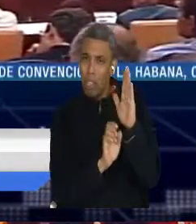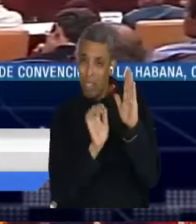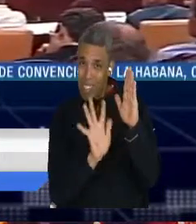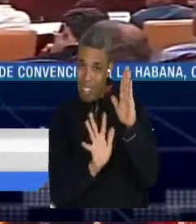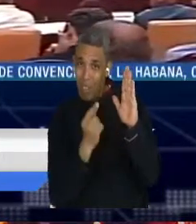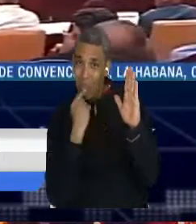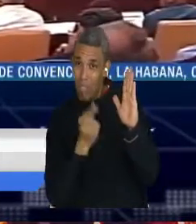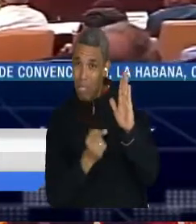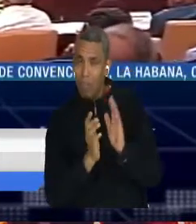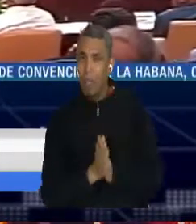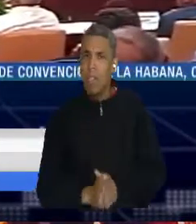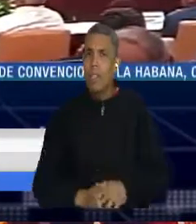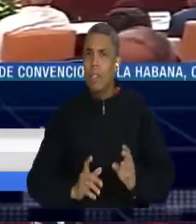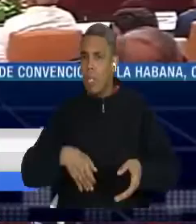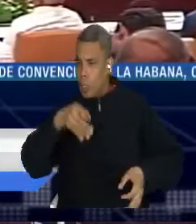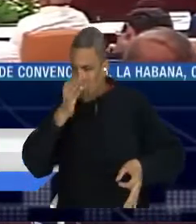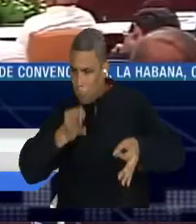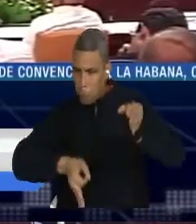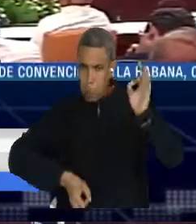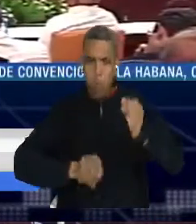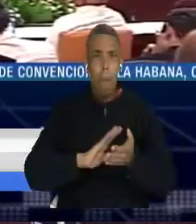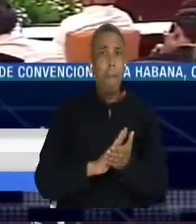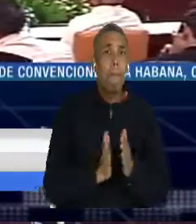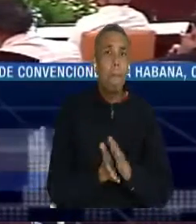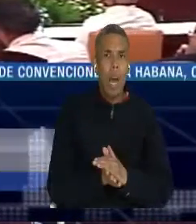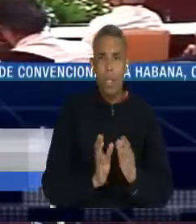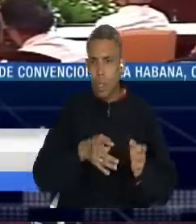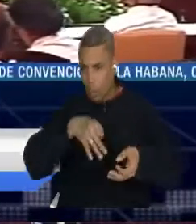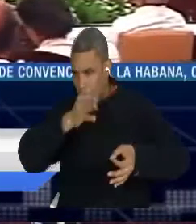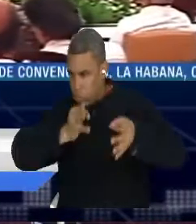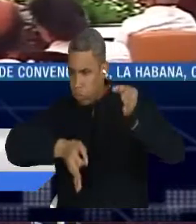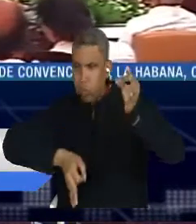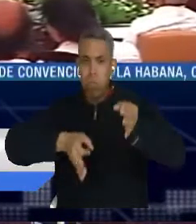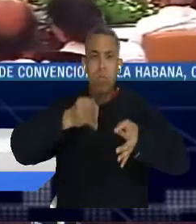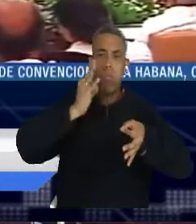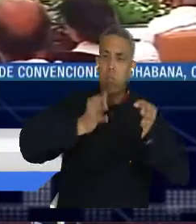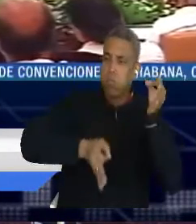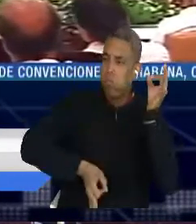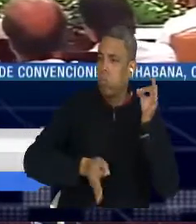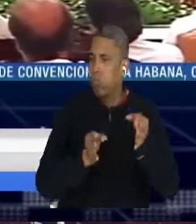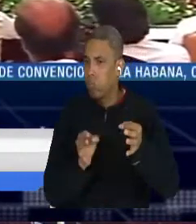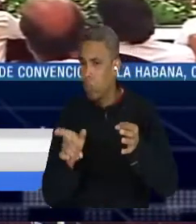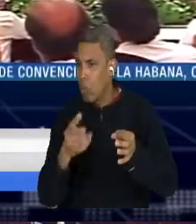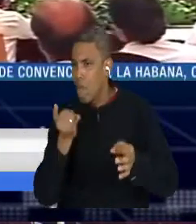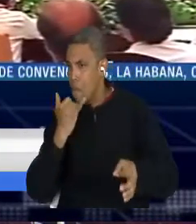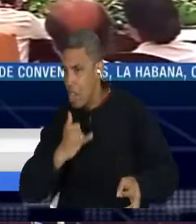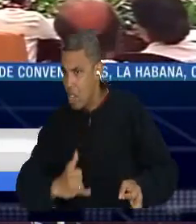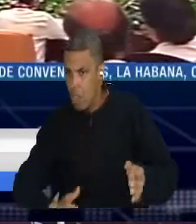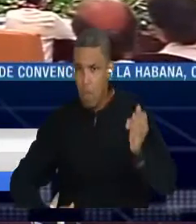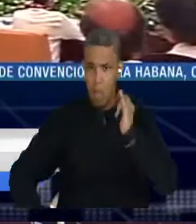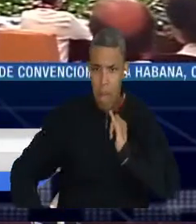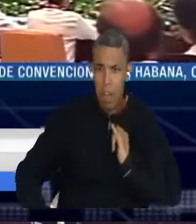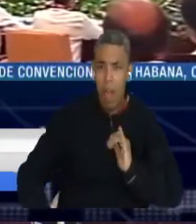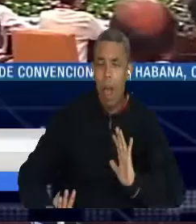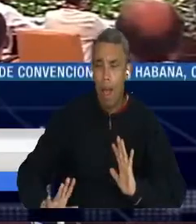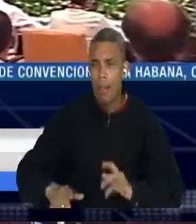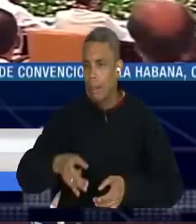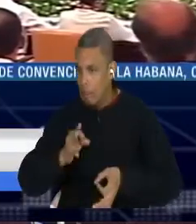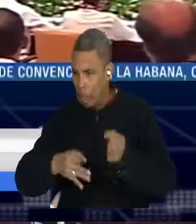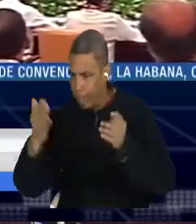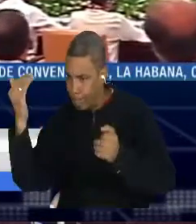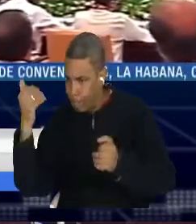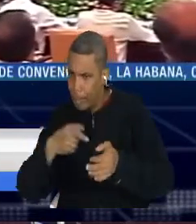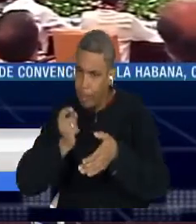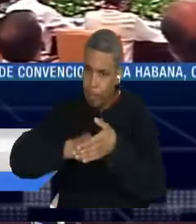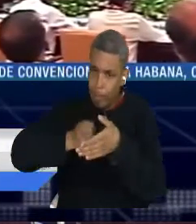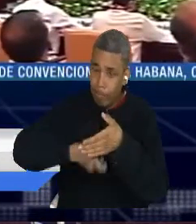elemento fundamental y trascendental de todo este proceso tiene que circunscribirse a la verdad. Y hoy la verdad nos